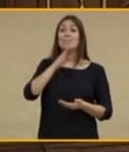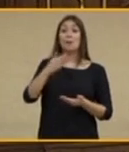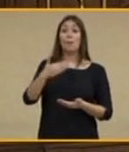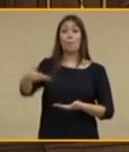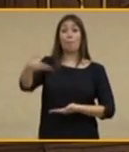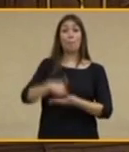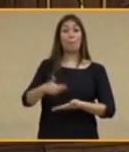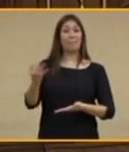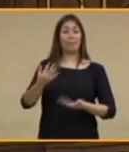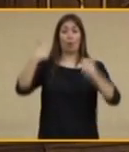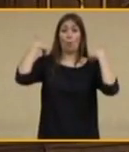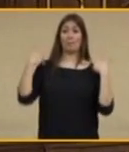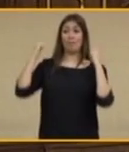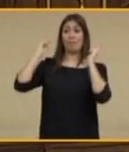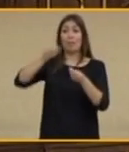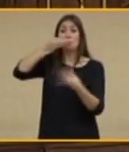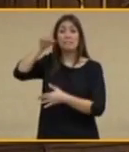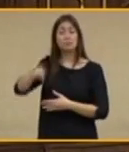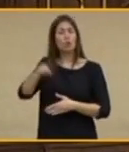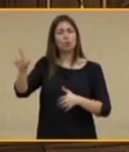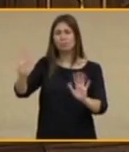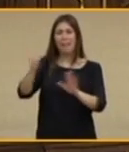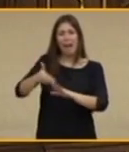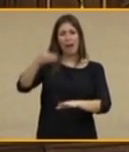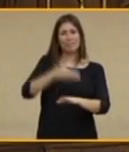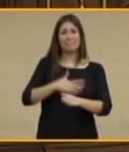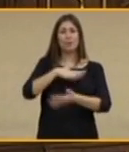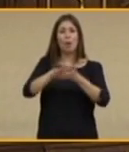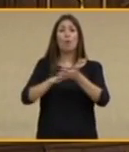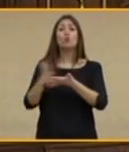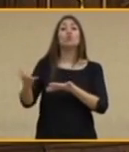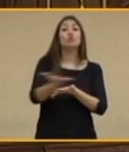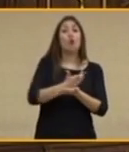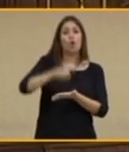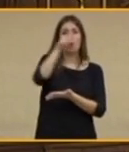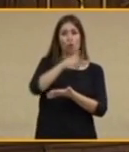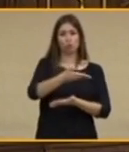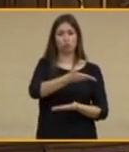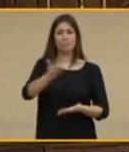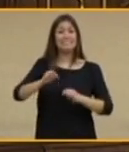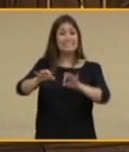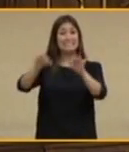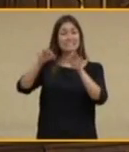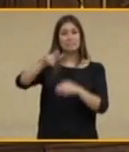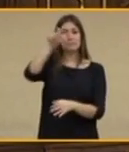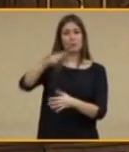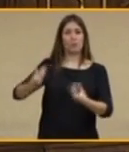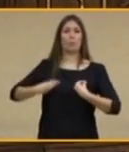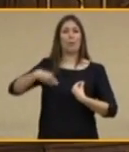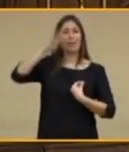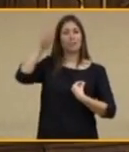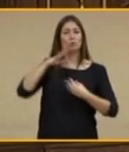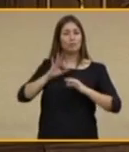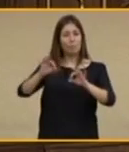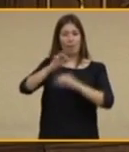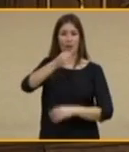Quiero dirigirme a todos los ciudadanos y muy especialmente a los ciudadanos de Cataluña para